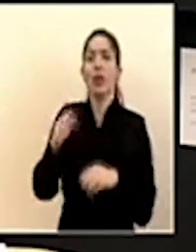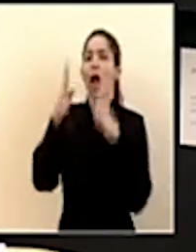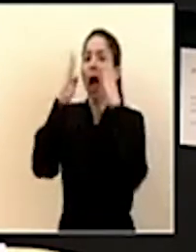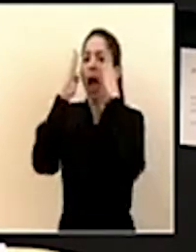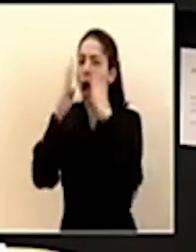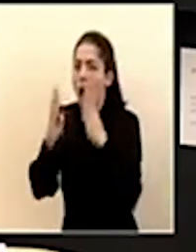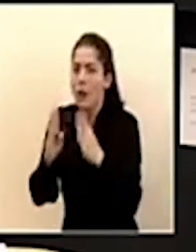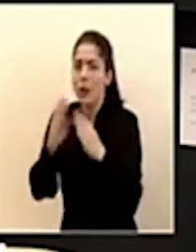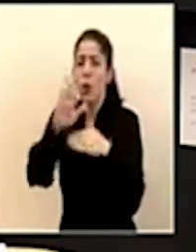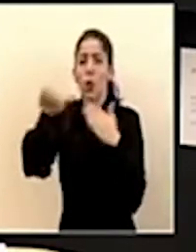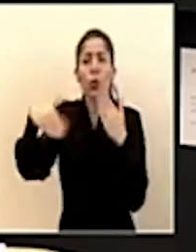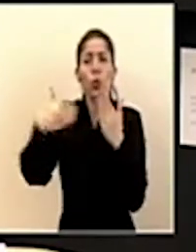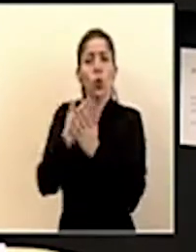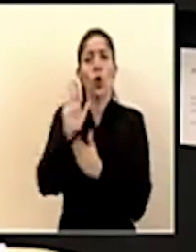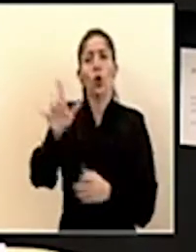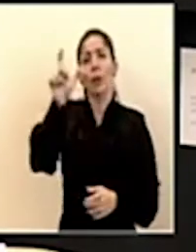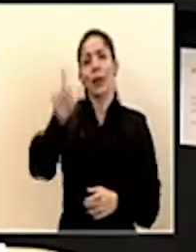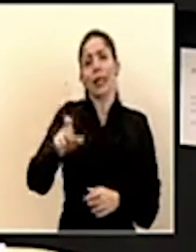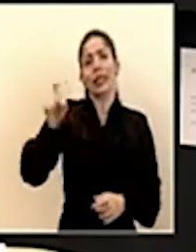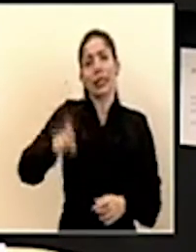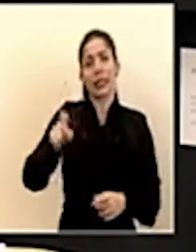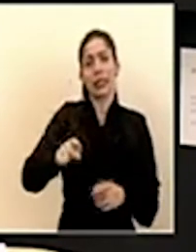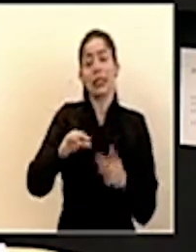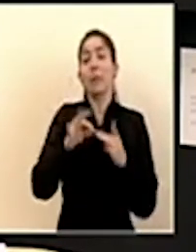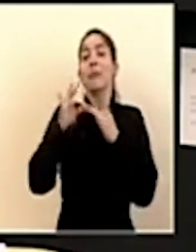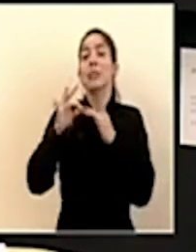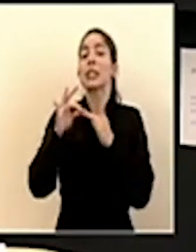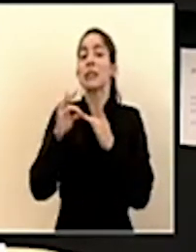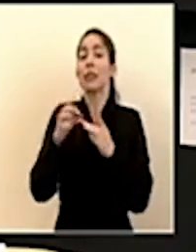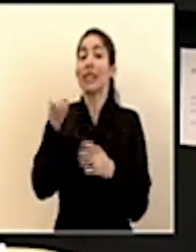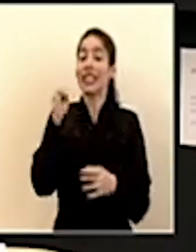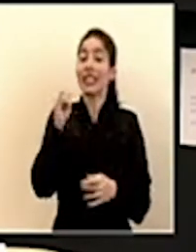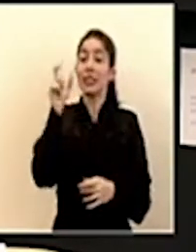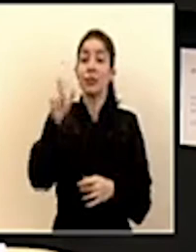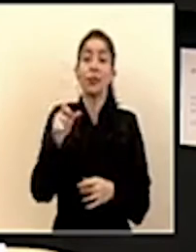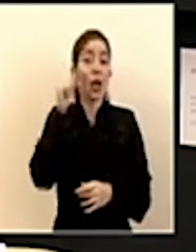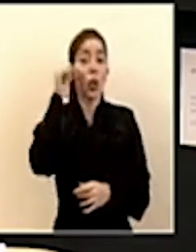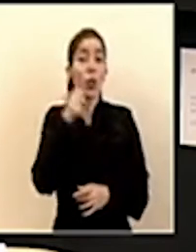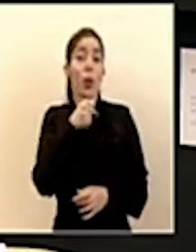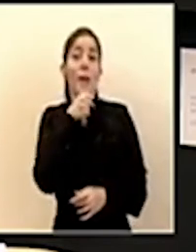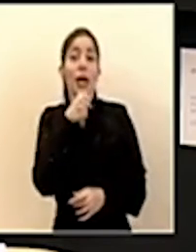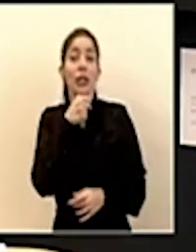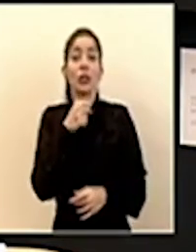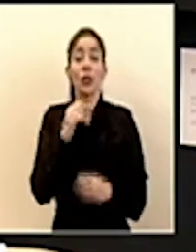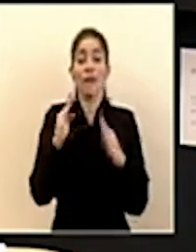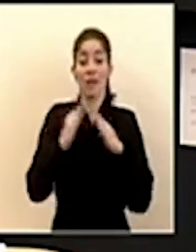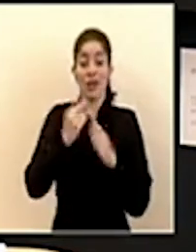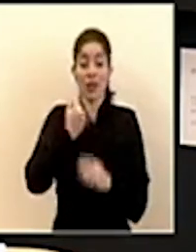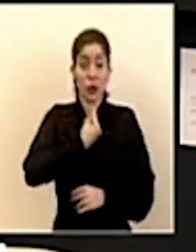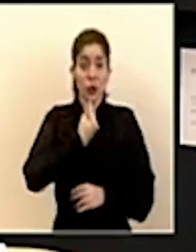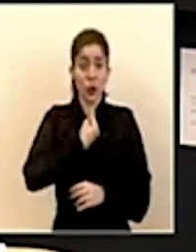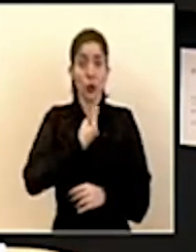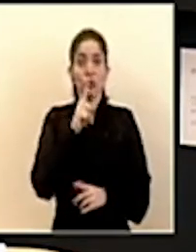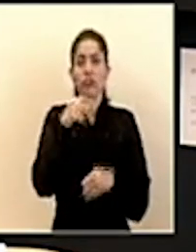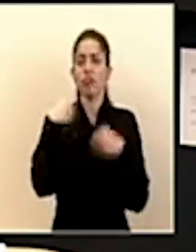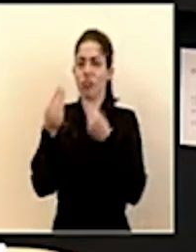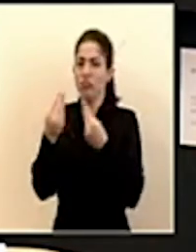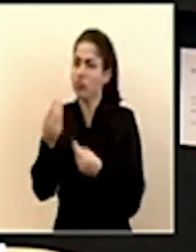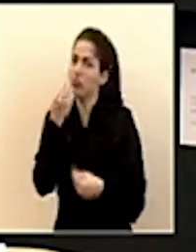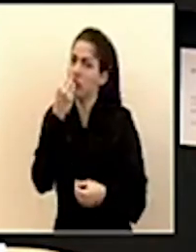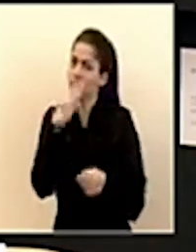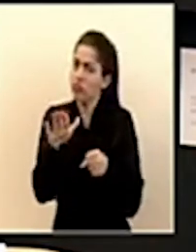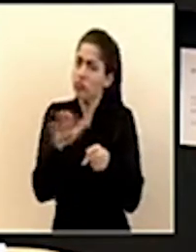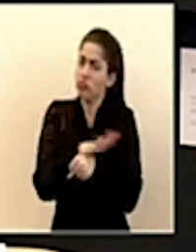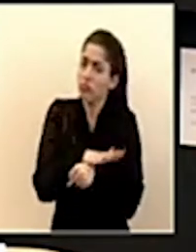atendiendo sus necesidades especialmente aquellos adultos mayores que viven solos que tengan la alimentación